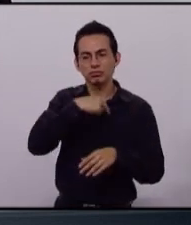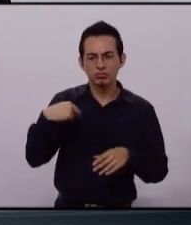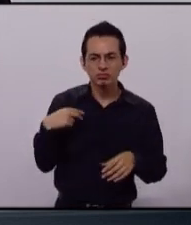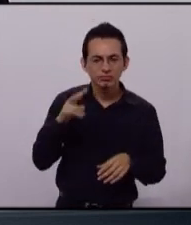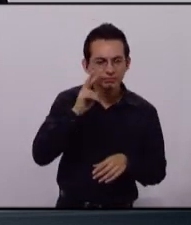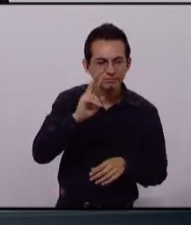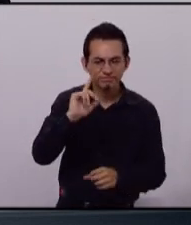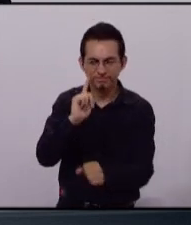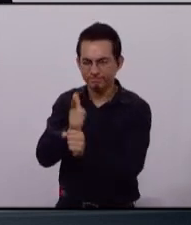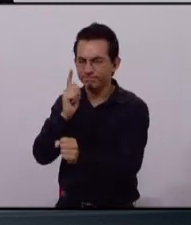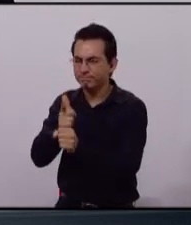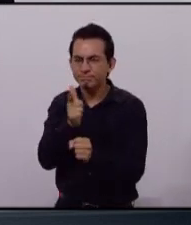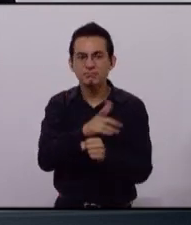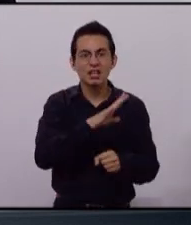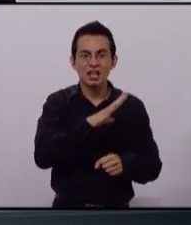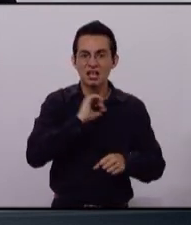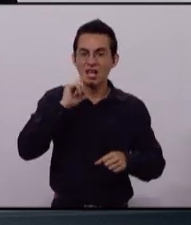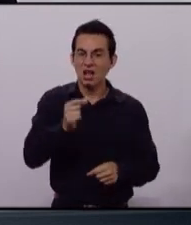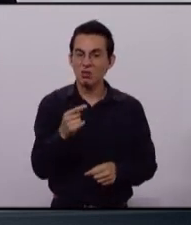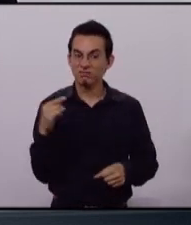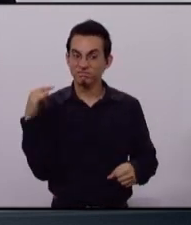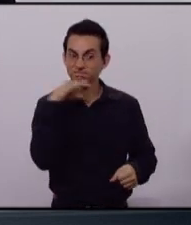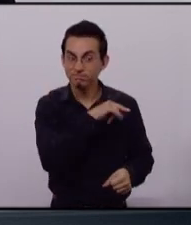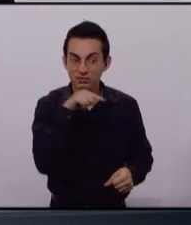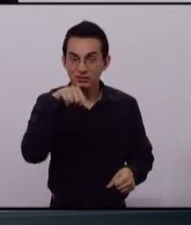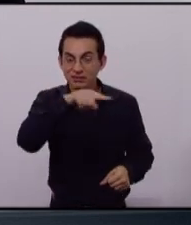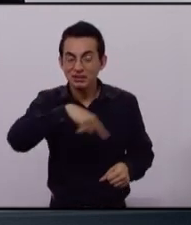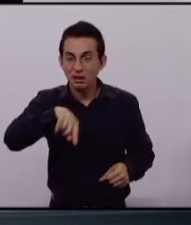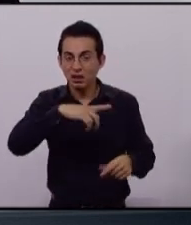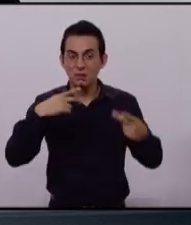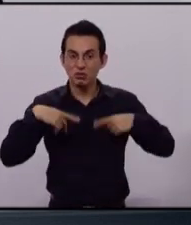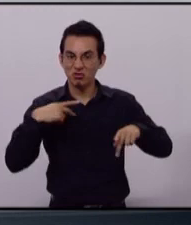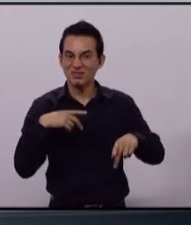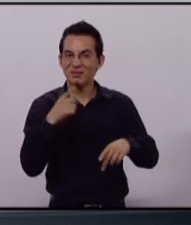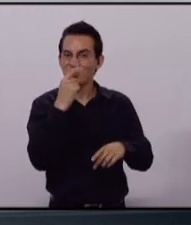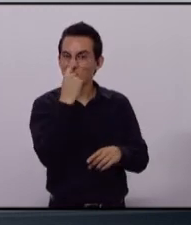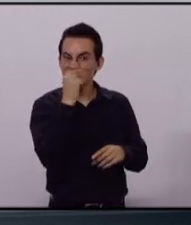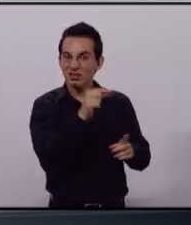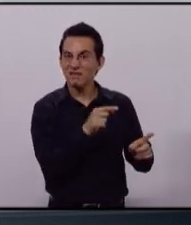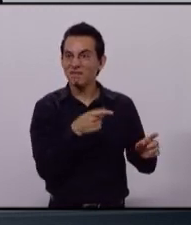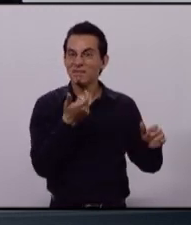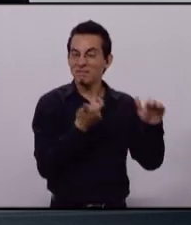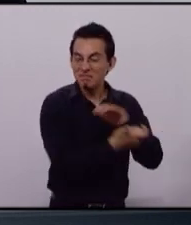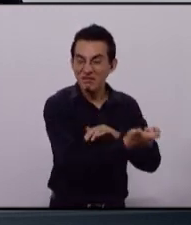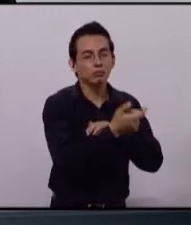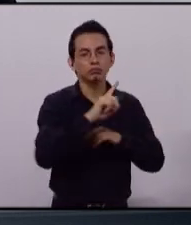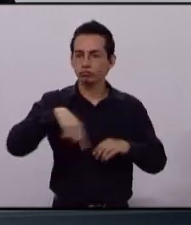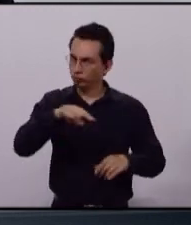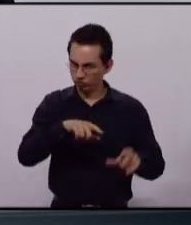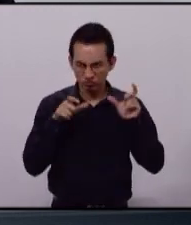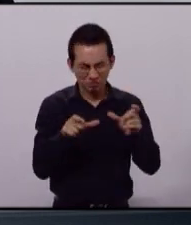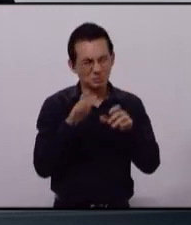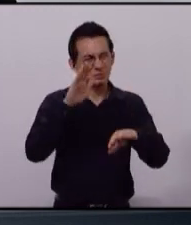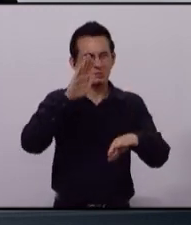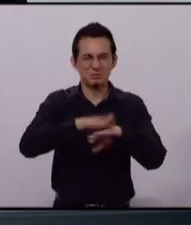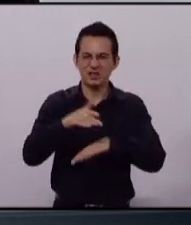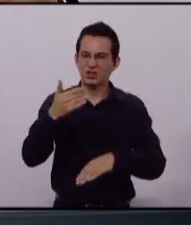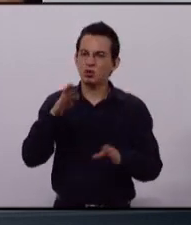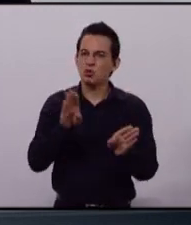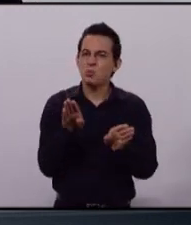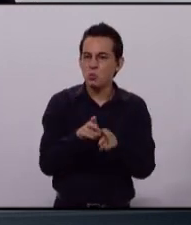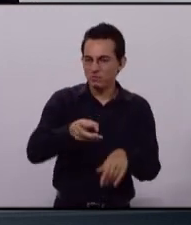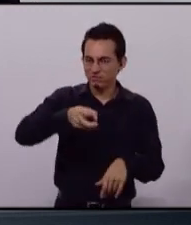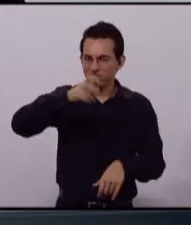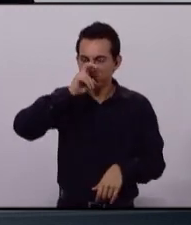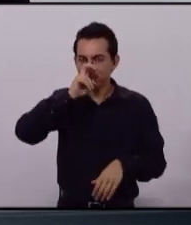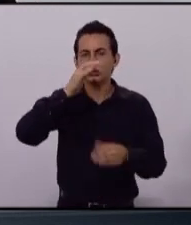costa la infiltración del crimen organizado en las fuerzas del orden. Vamos a crear coordinaciones territoriales de seguridad pública de